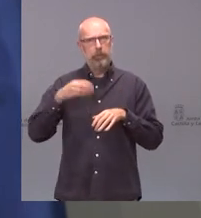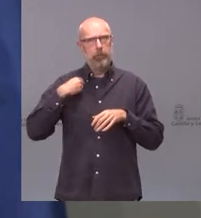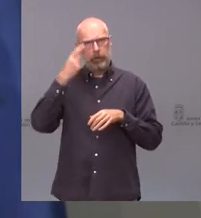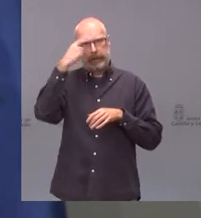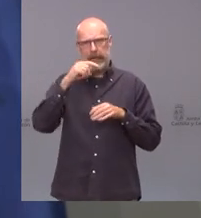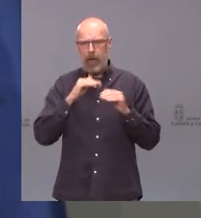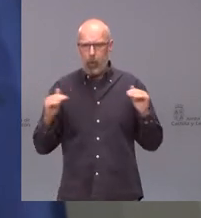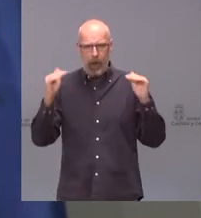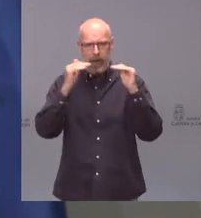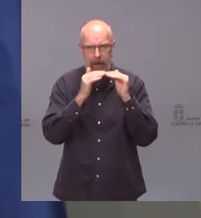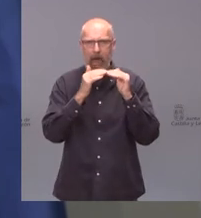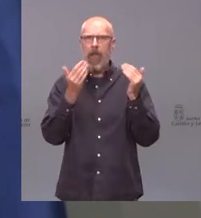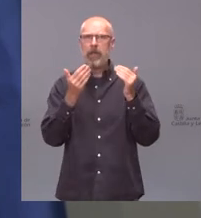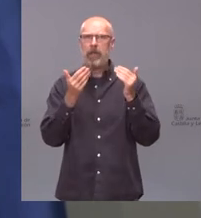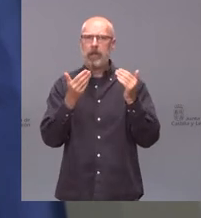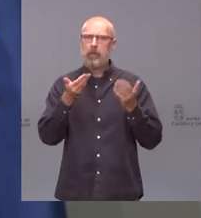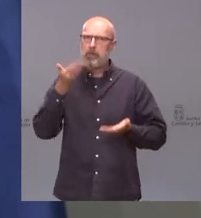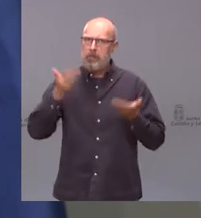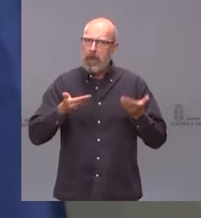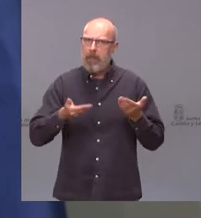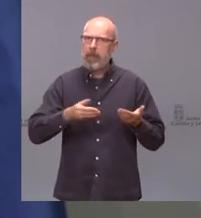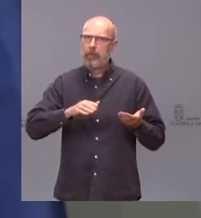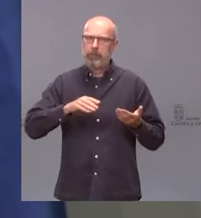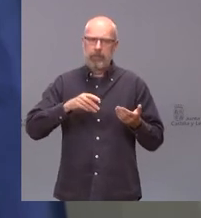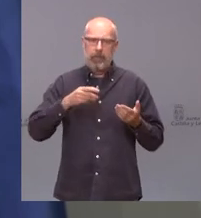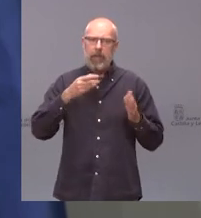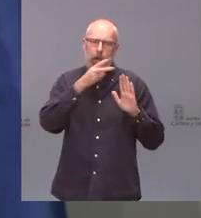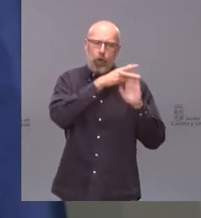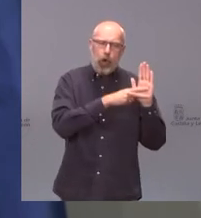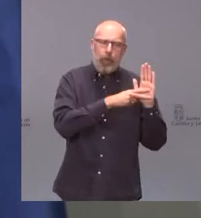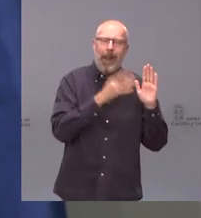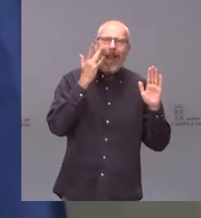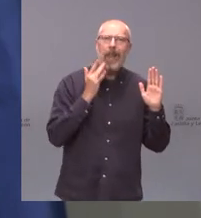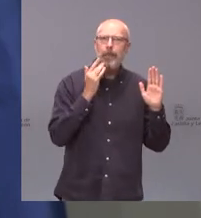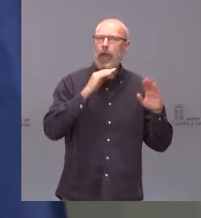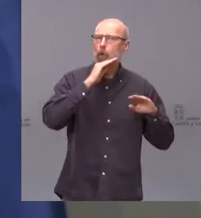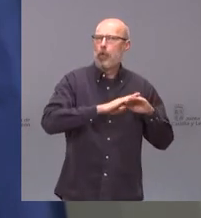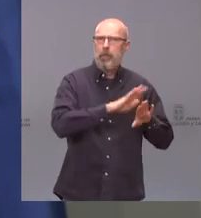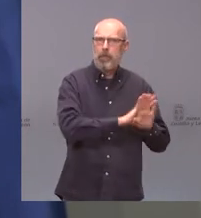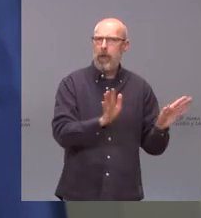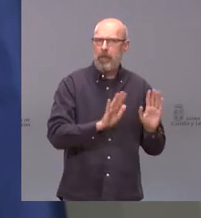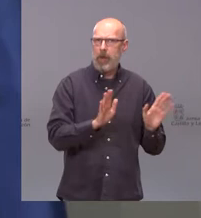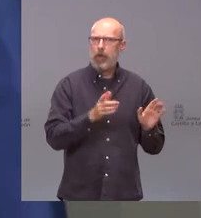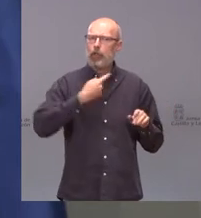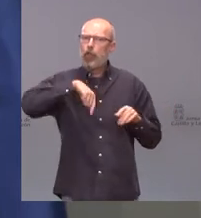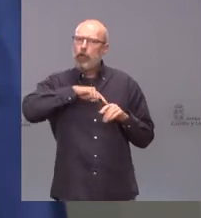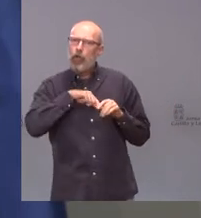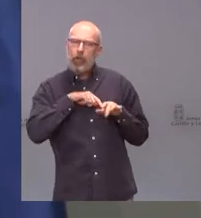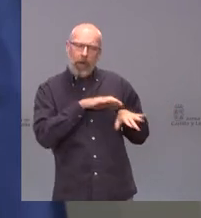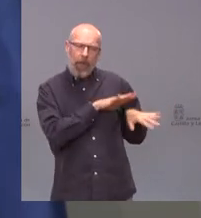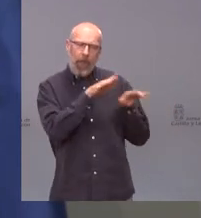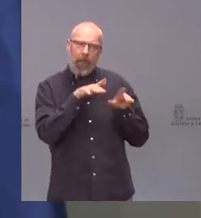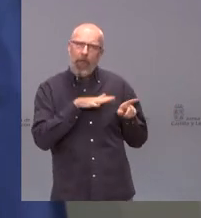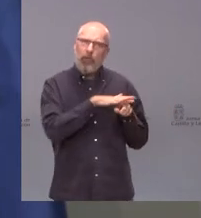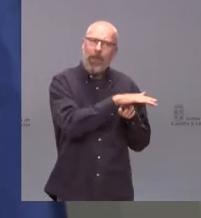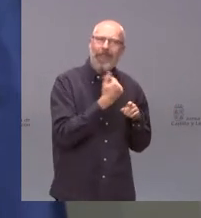mérito y en la limpieza en las normas y en la limpieza en el juego. Y no vamos a interferir en la decisión de los